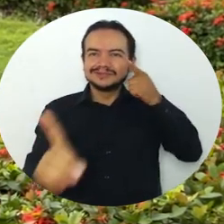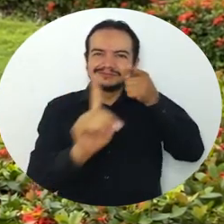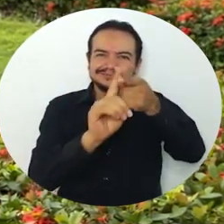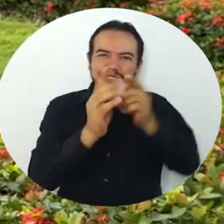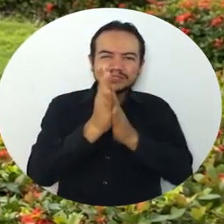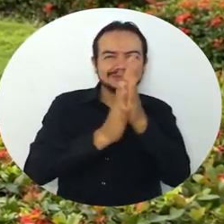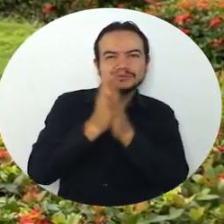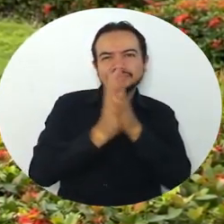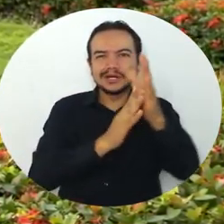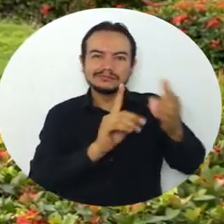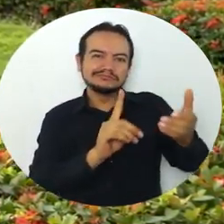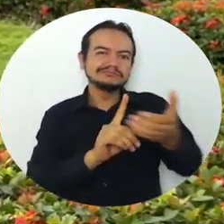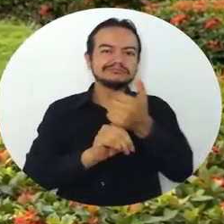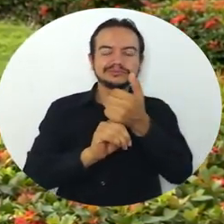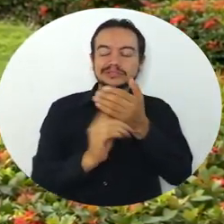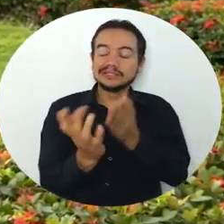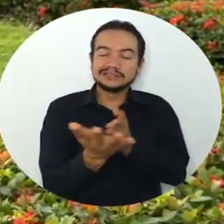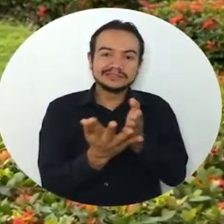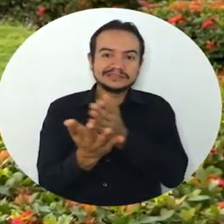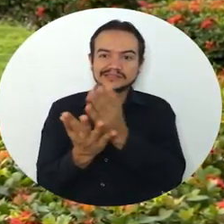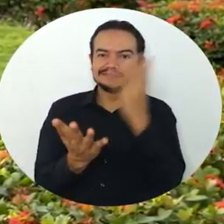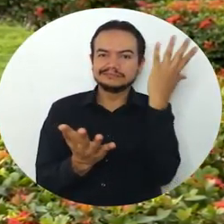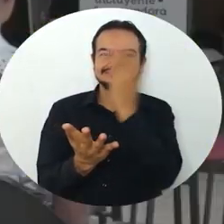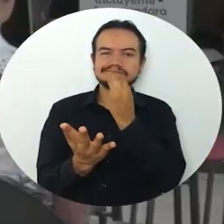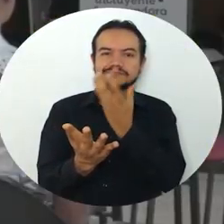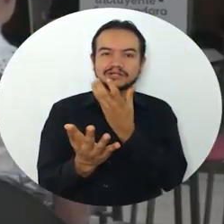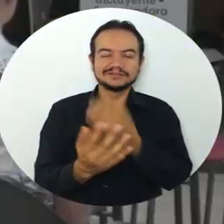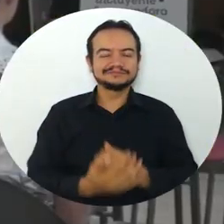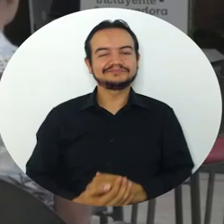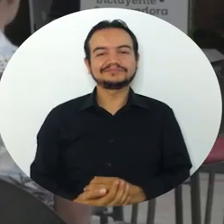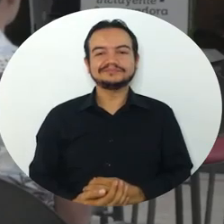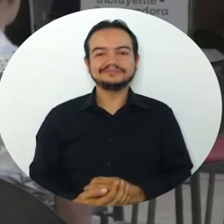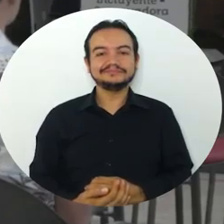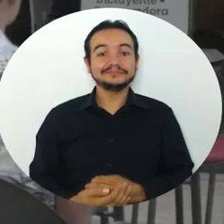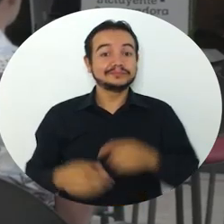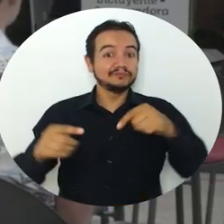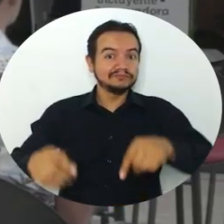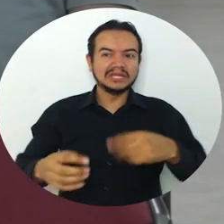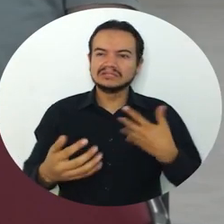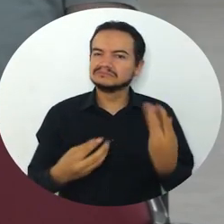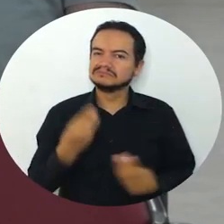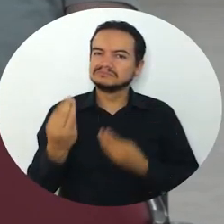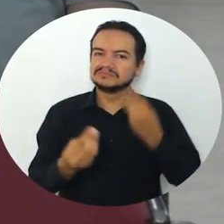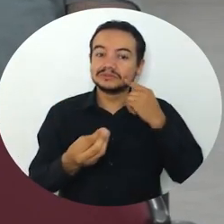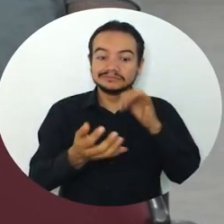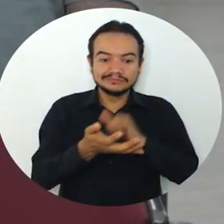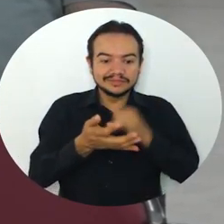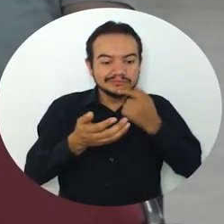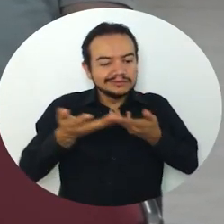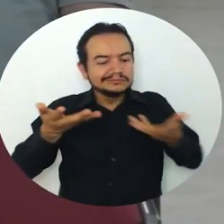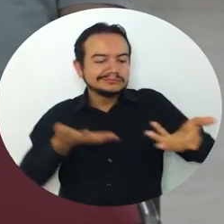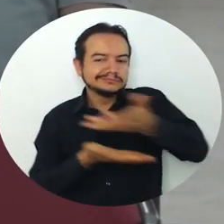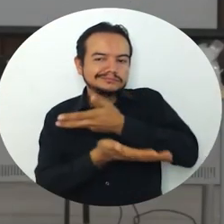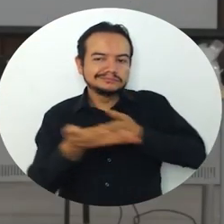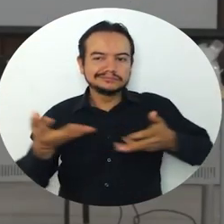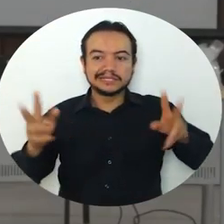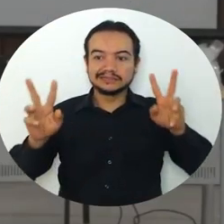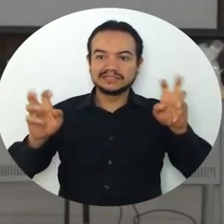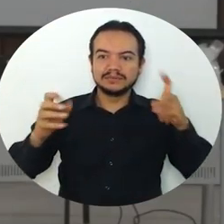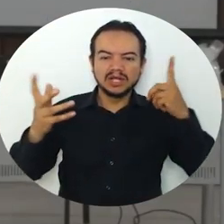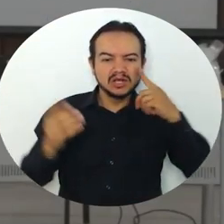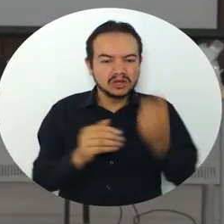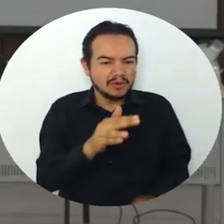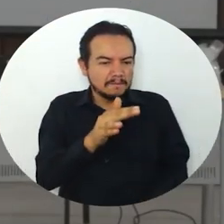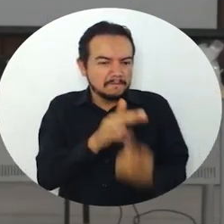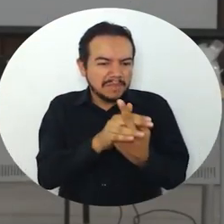sus sueños de estudiar esta carrera, esta hermosa carrera. En el marco de este evento se realizó el conversatorio donde se tocaron temas como la